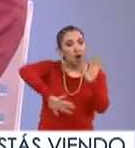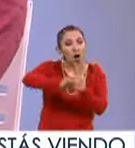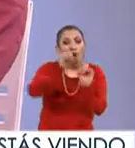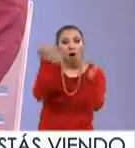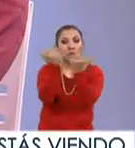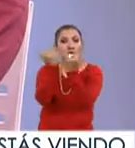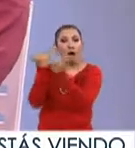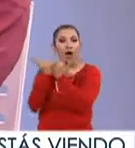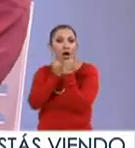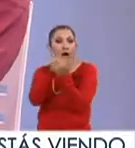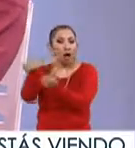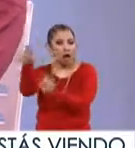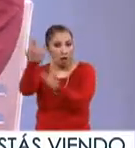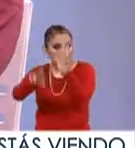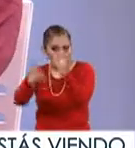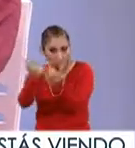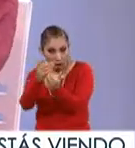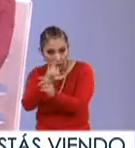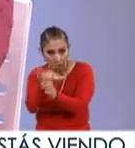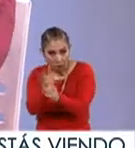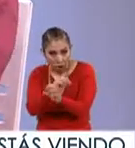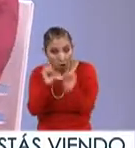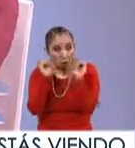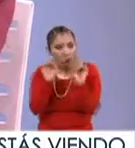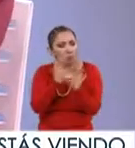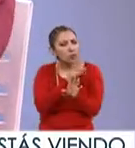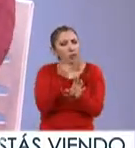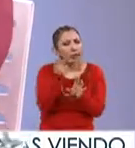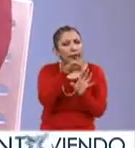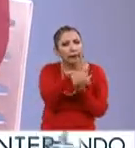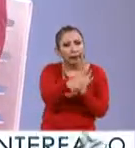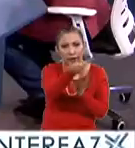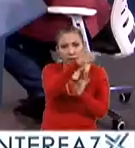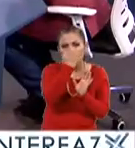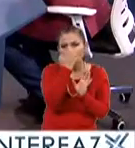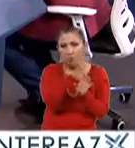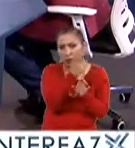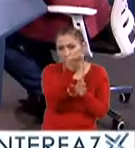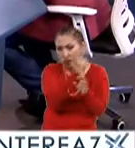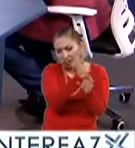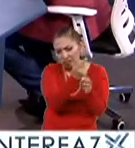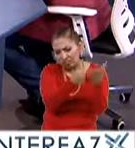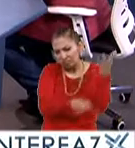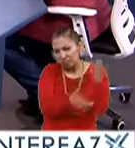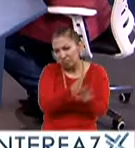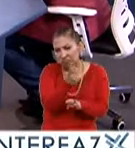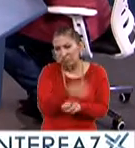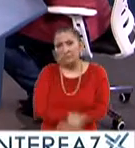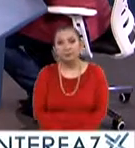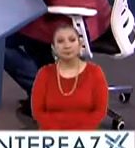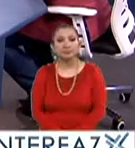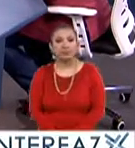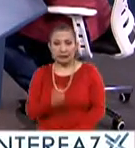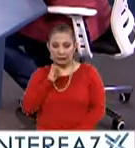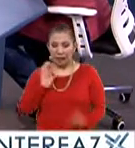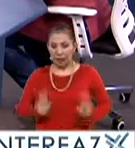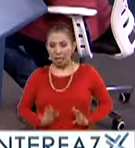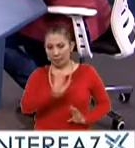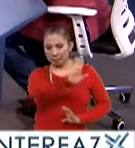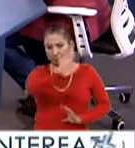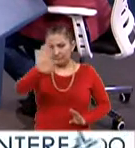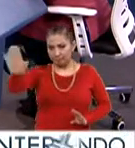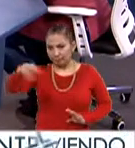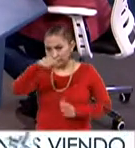o todas dan las mismas? ¿Y por qué se están dando estas, por ejemplo, en esta escuela normal Miguel F. Martínez? Pues sí tienen características